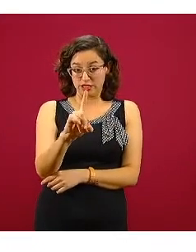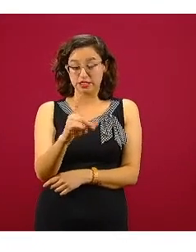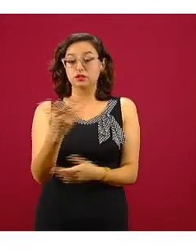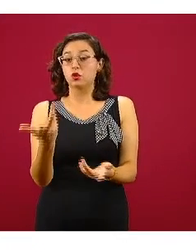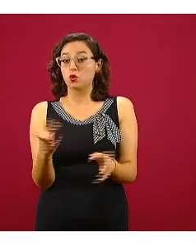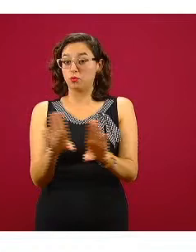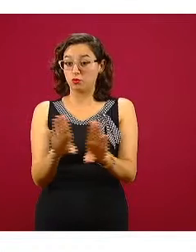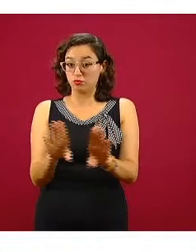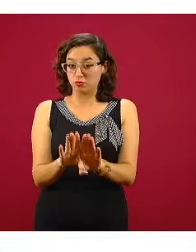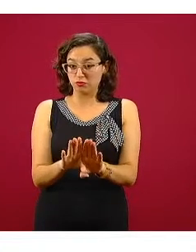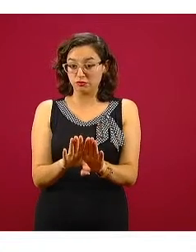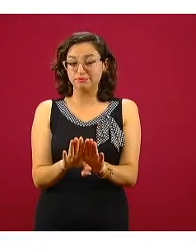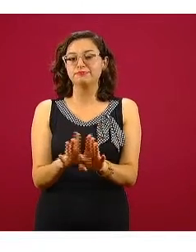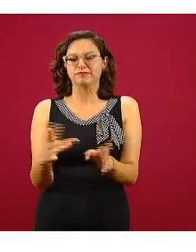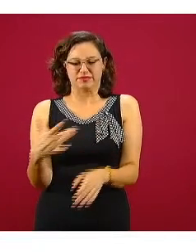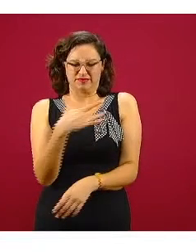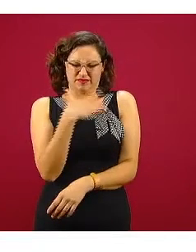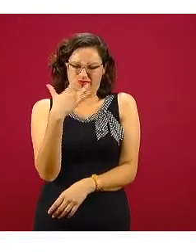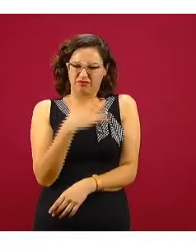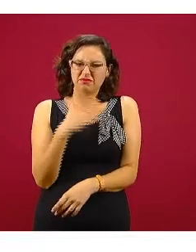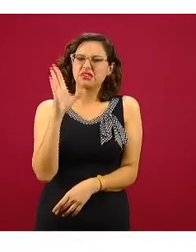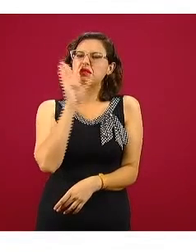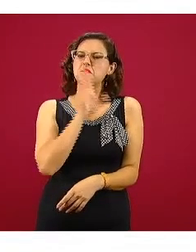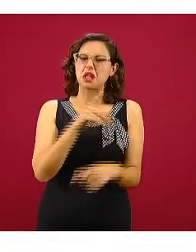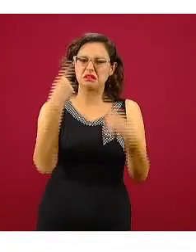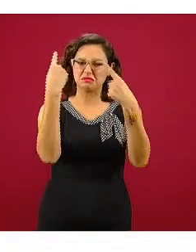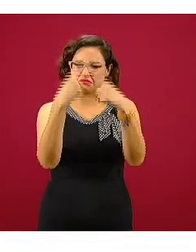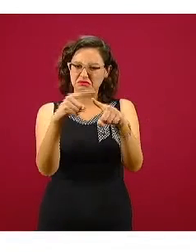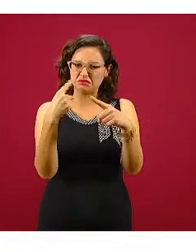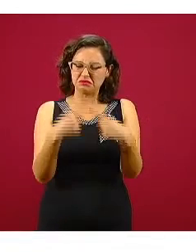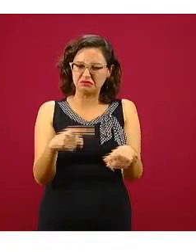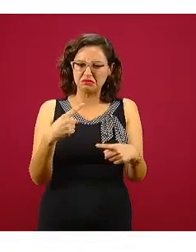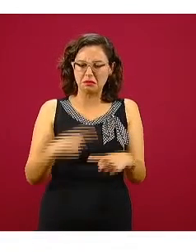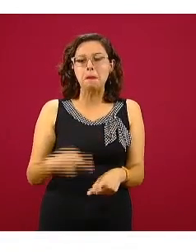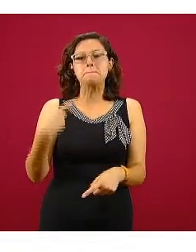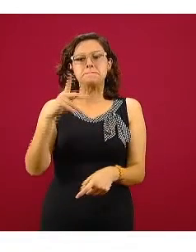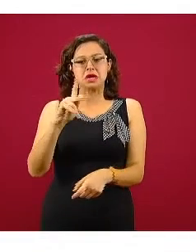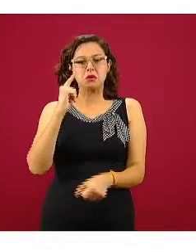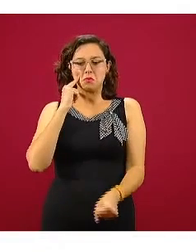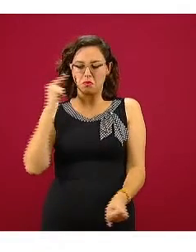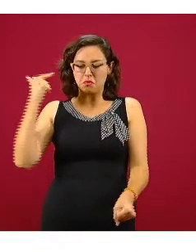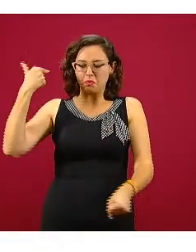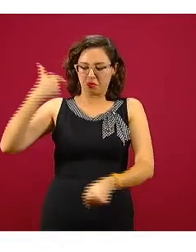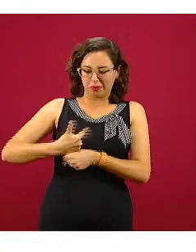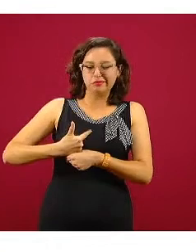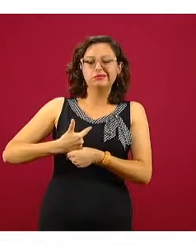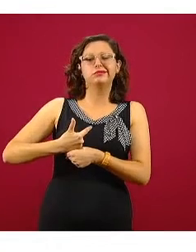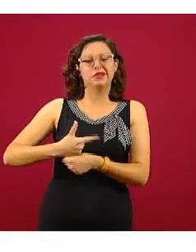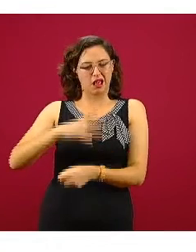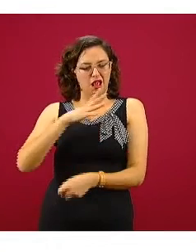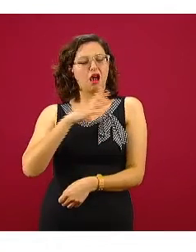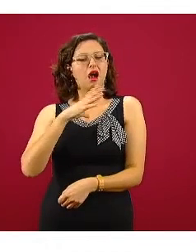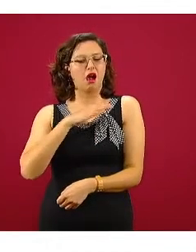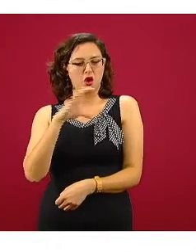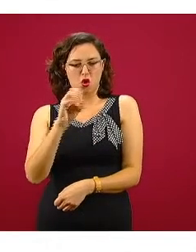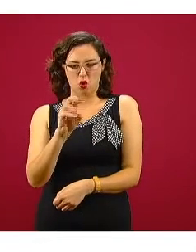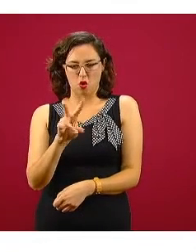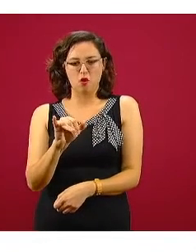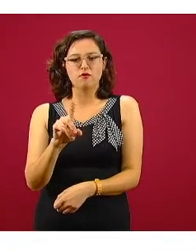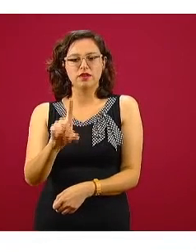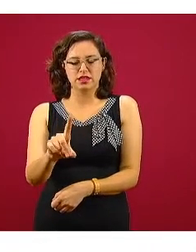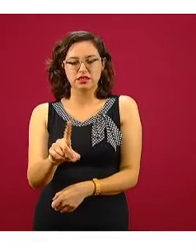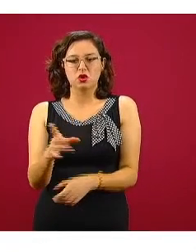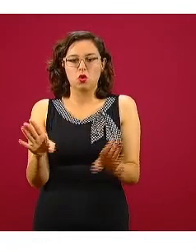presenta con múltiples manifestaciones, pero puede uno reconocer la condición clínica de las personas de acuerdo a